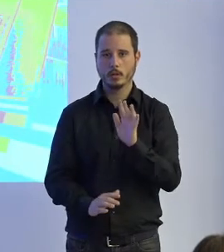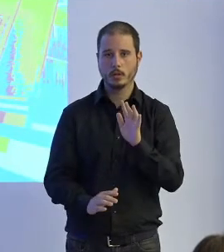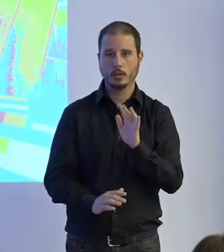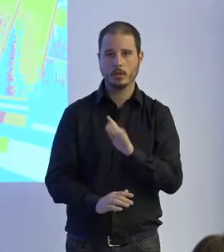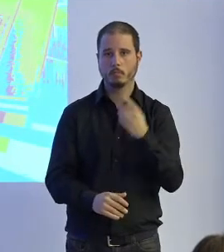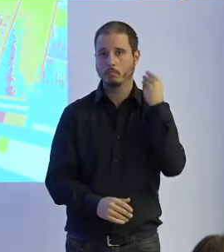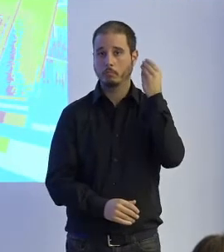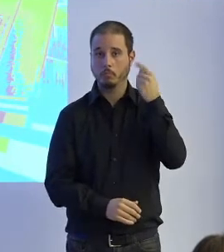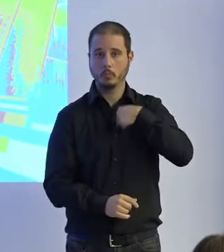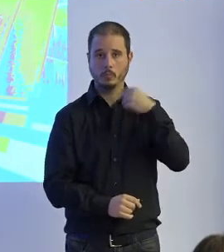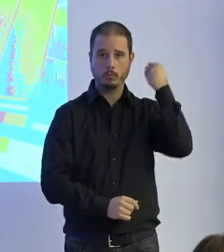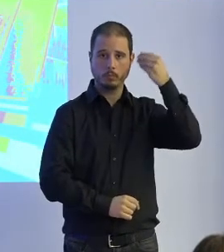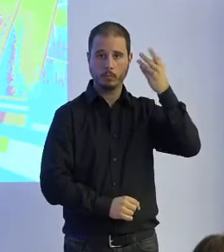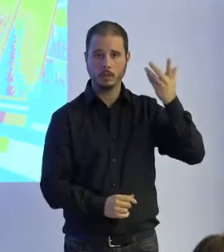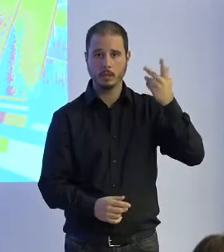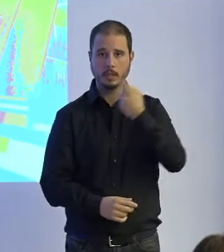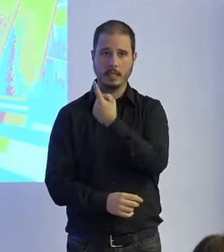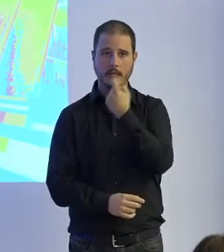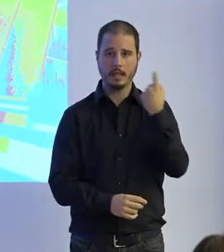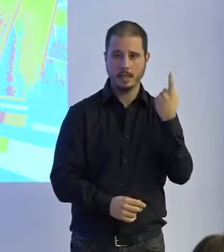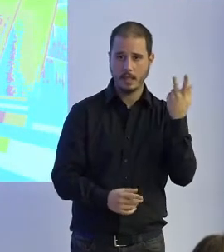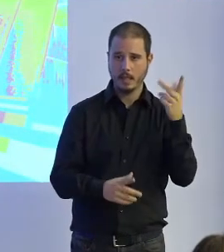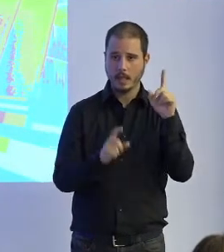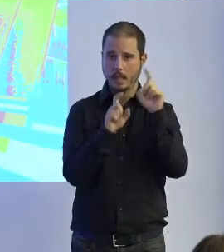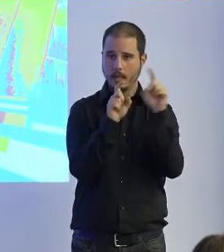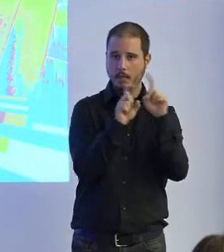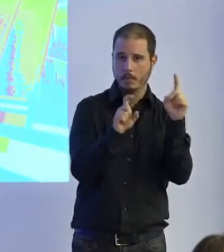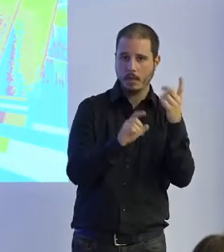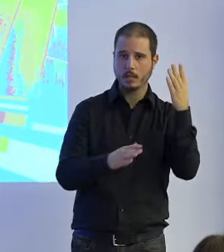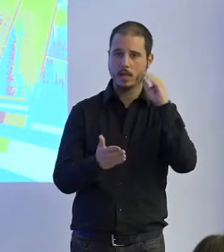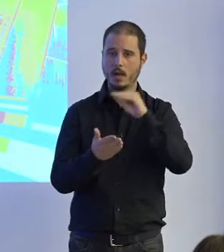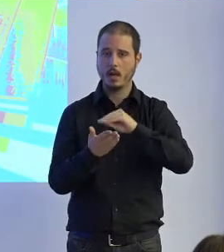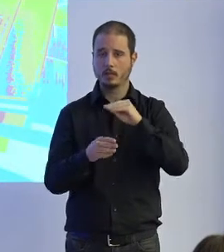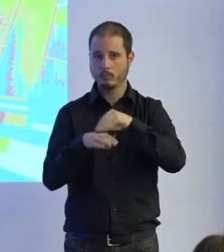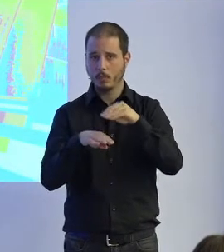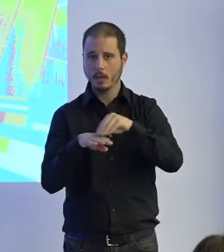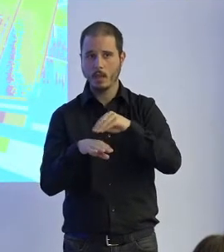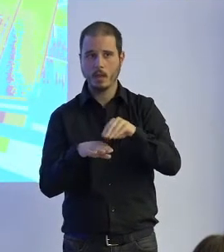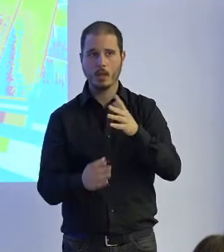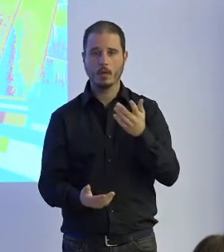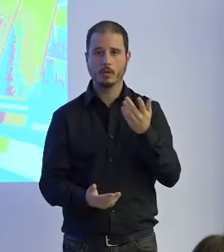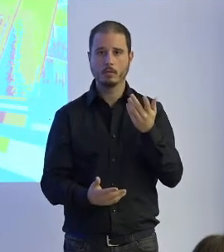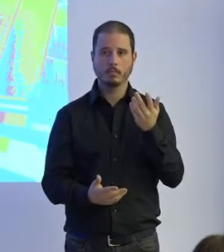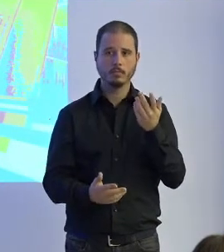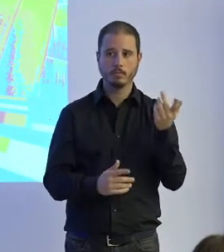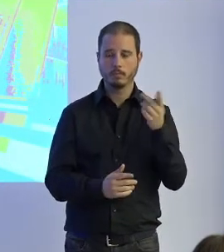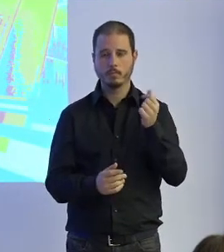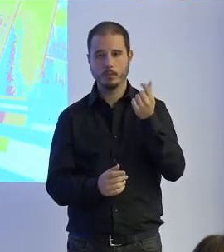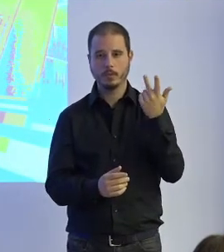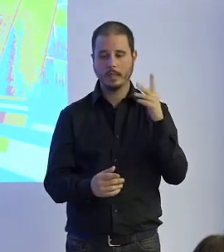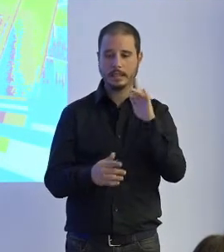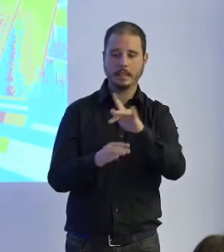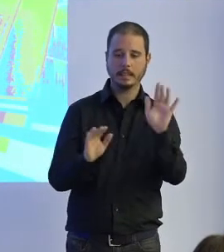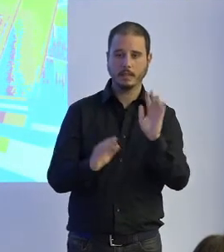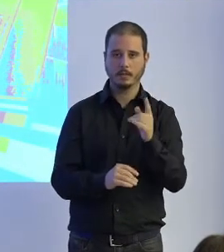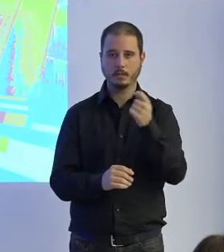yo creo que las propias necesidades de las empresas y de las administraciones lo pasan un poco por arriba y ese es un problema